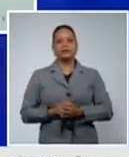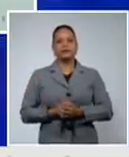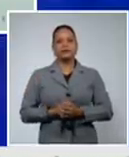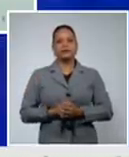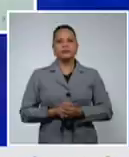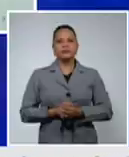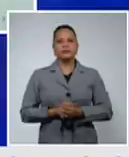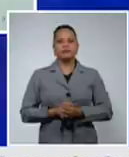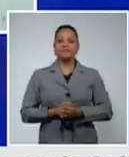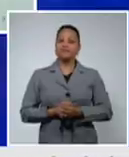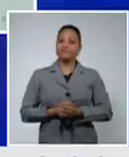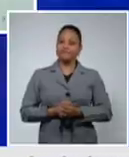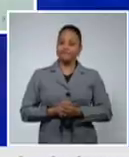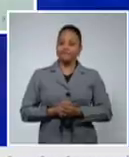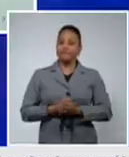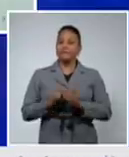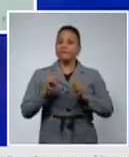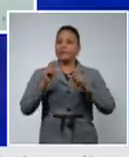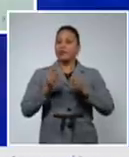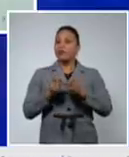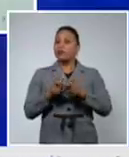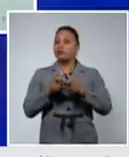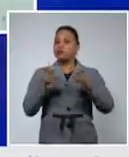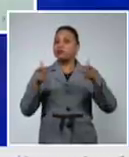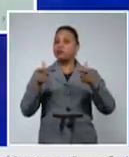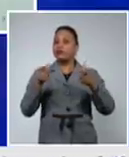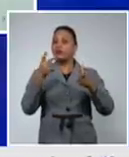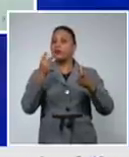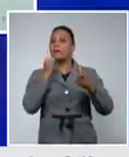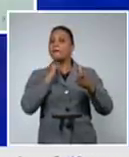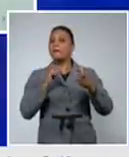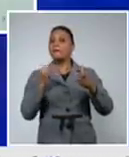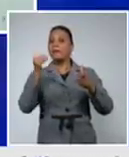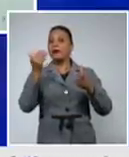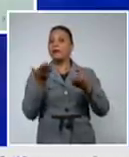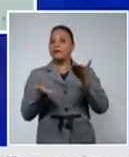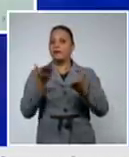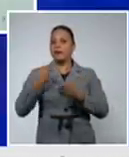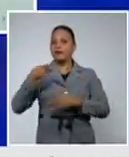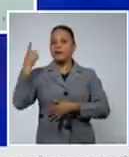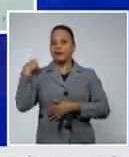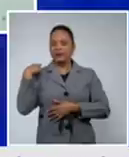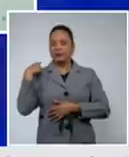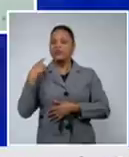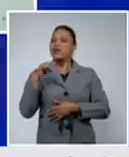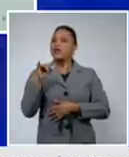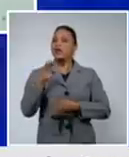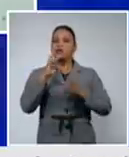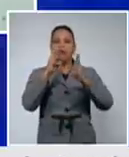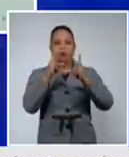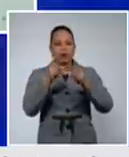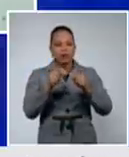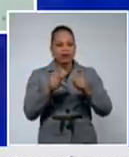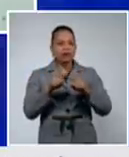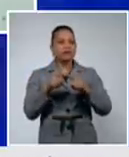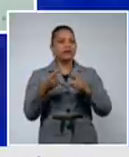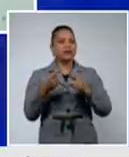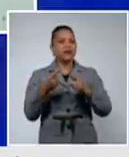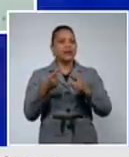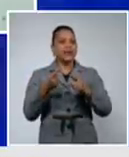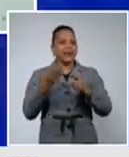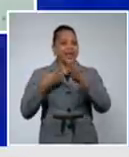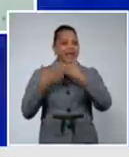discreto incremento ayer 2 más de todas formas una cifra que para los propósitos lo que logró Santiespíritu es alta